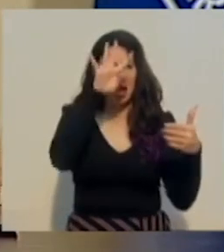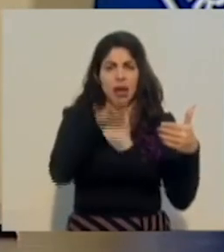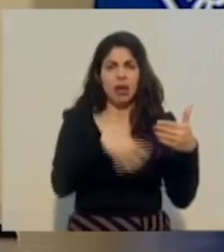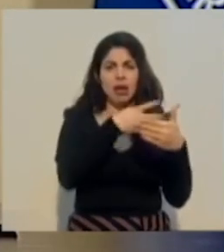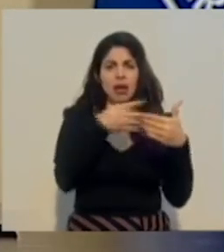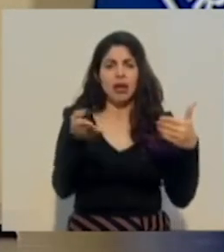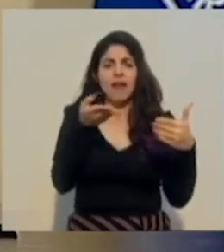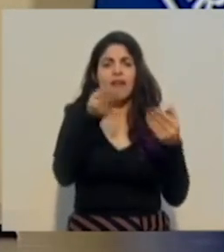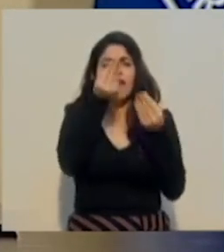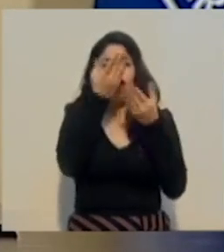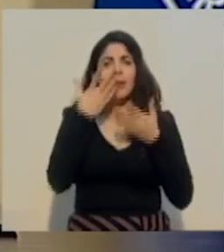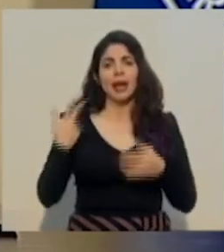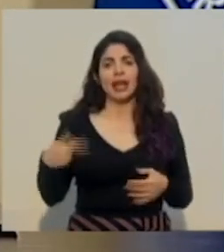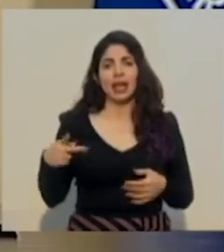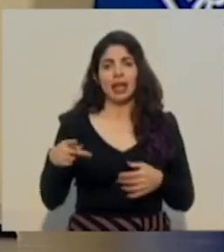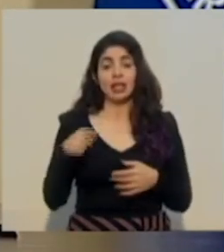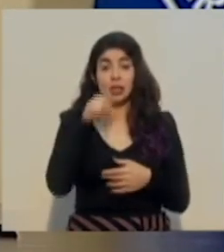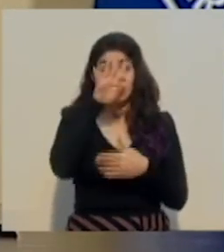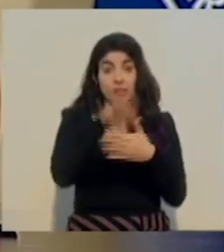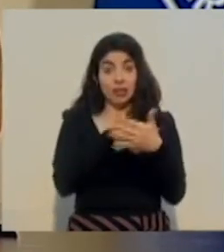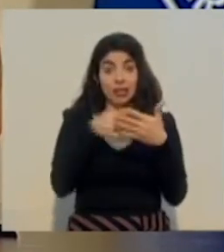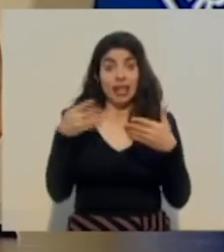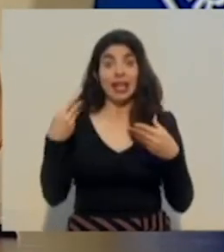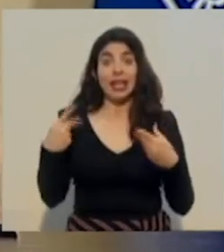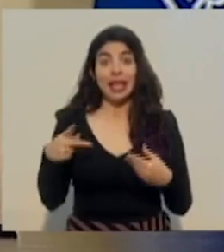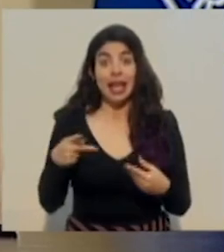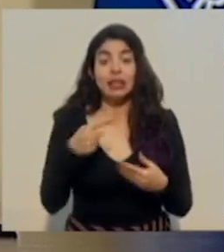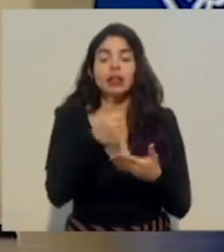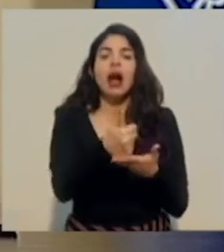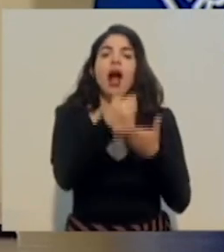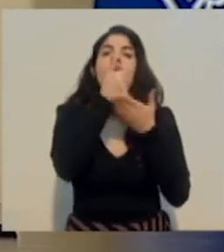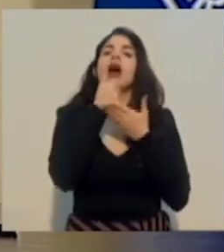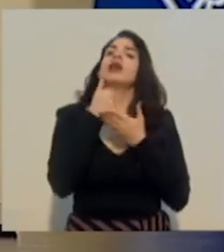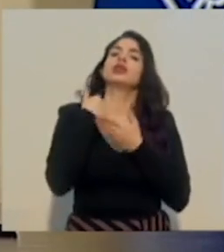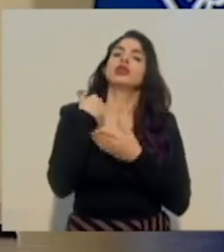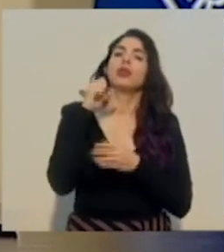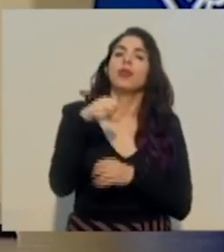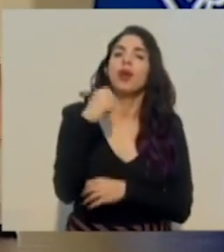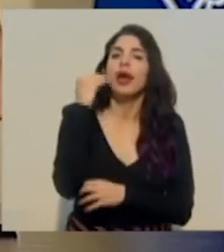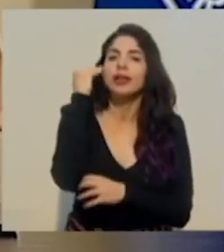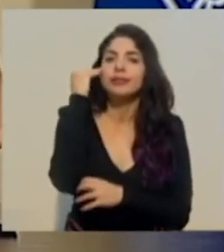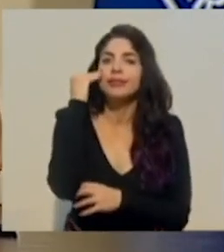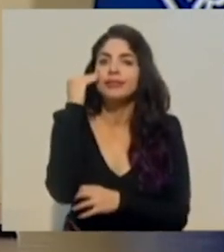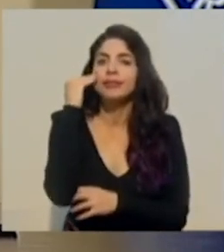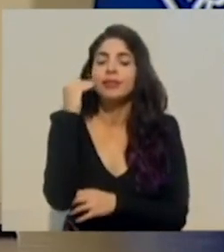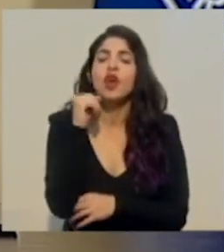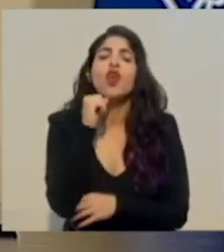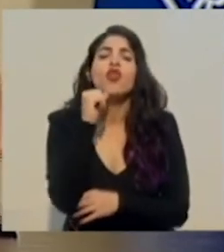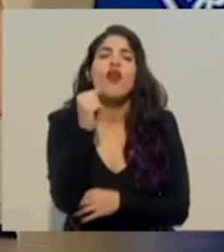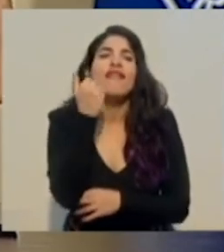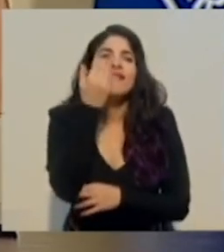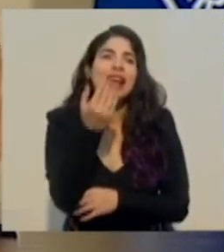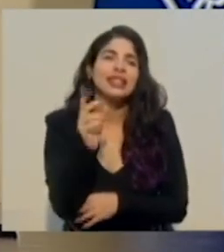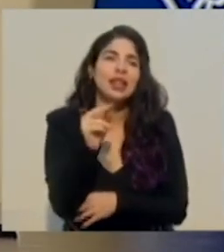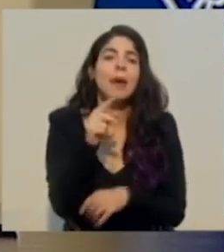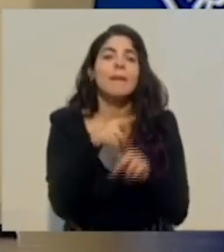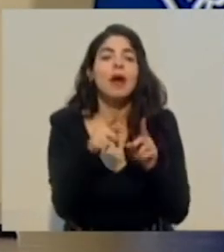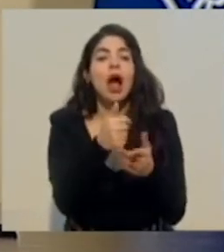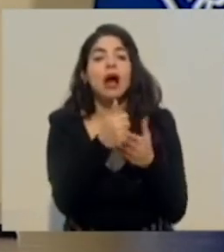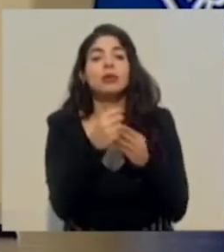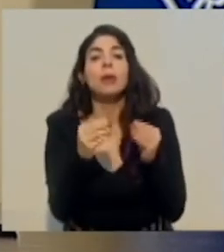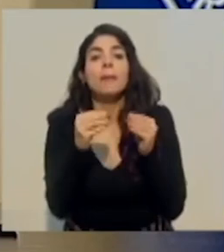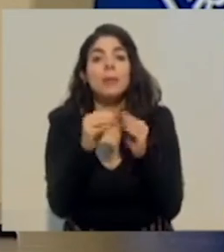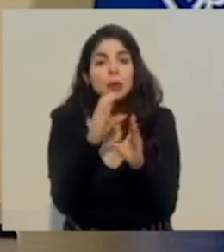permite ubicar, digamos, no con facilidad, con cuidado, donde deben